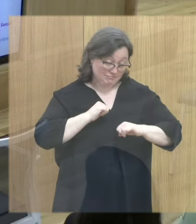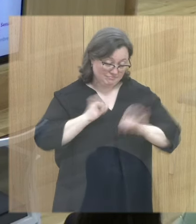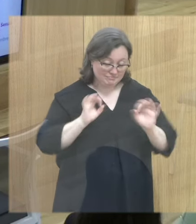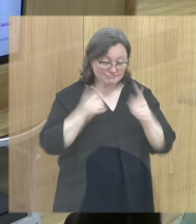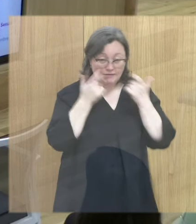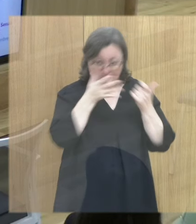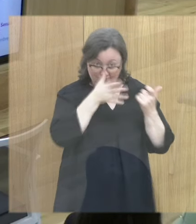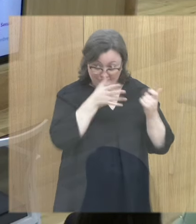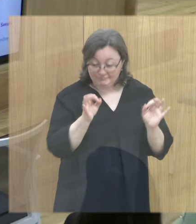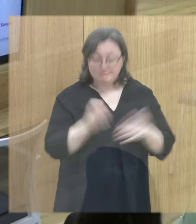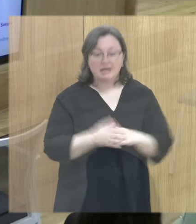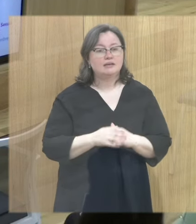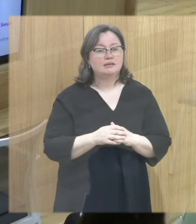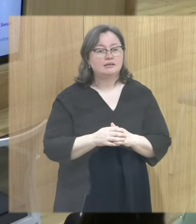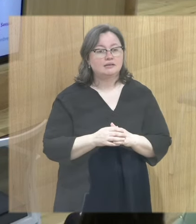¿verdad?